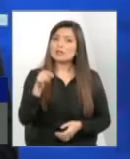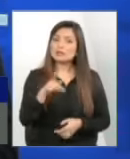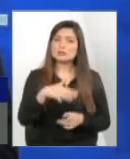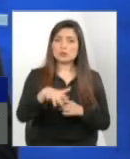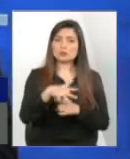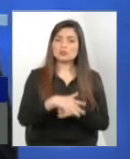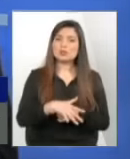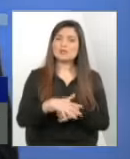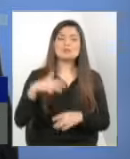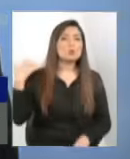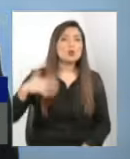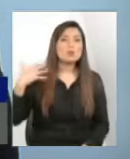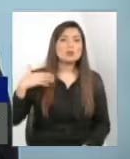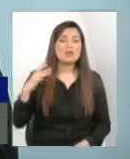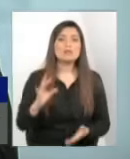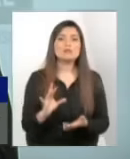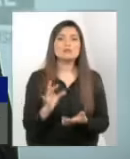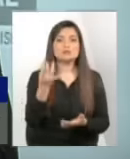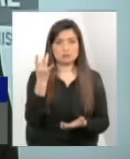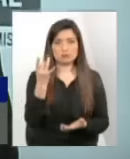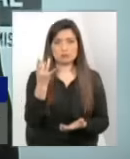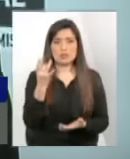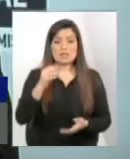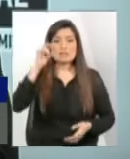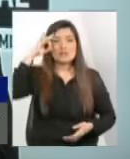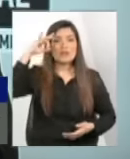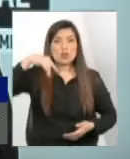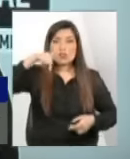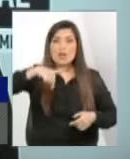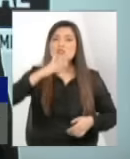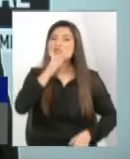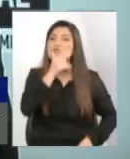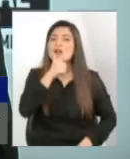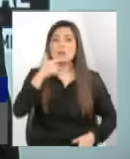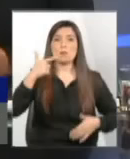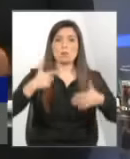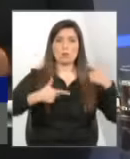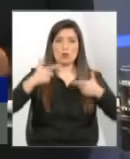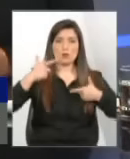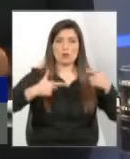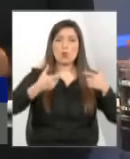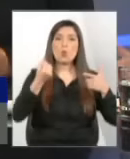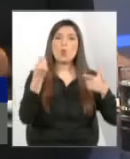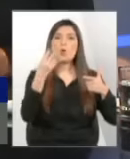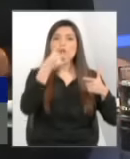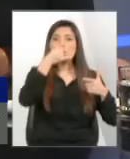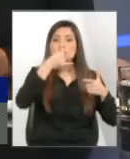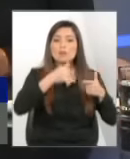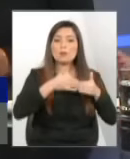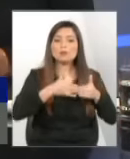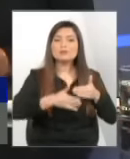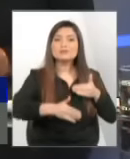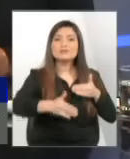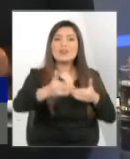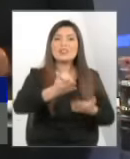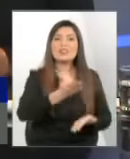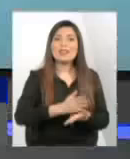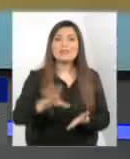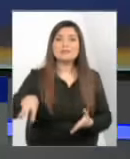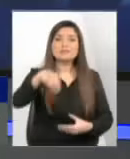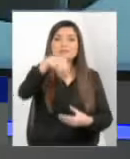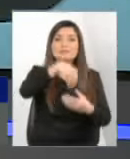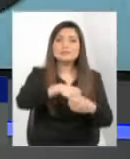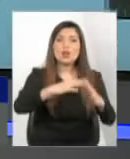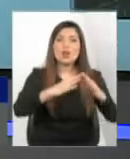y saber que hoy día no existe una política respecto de cuánto tiempo deben permanecer. A ver, un niño que